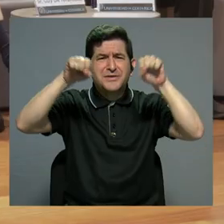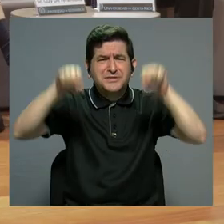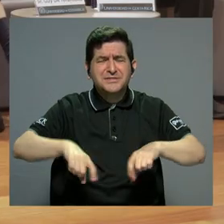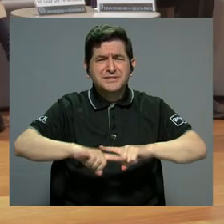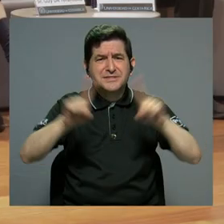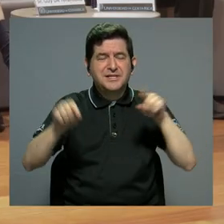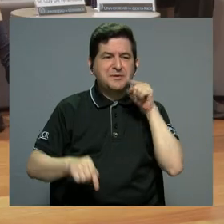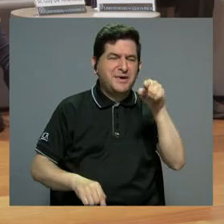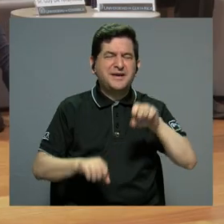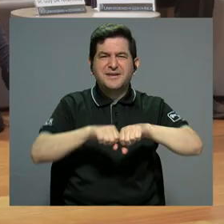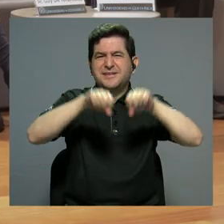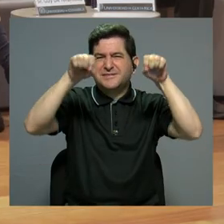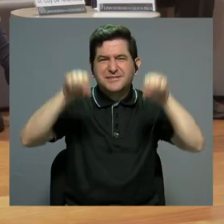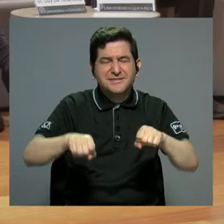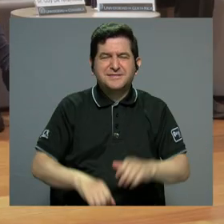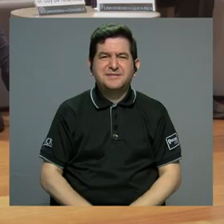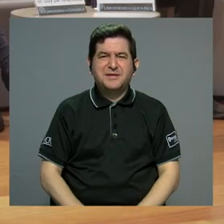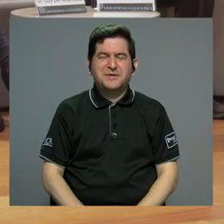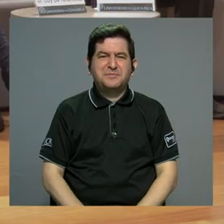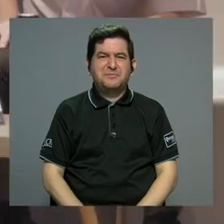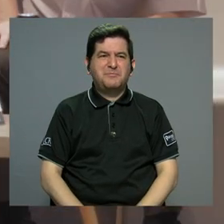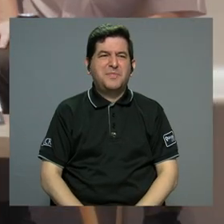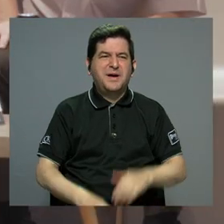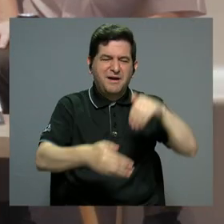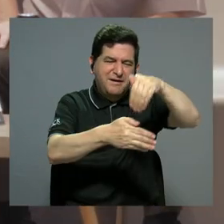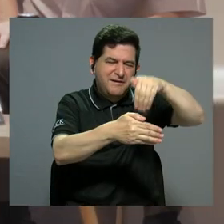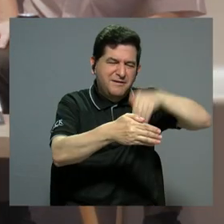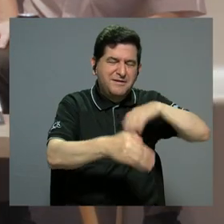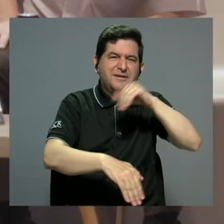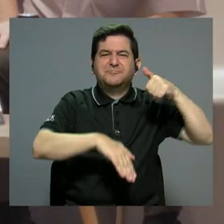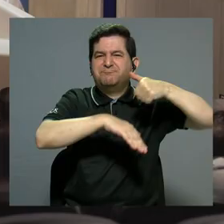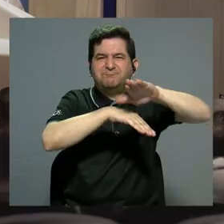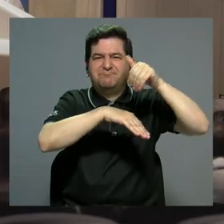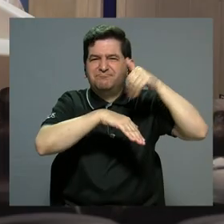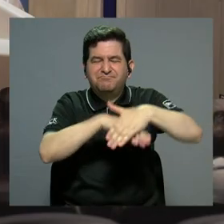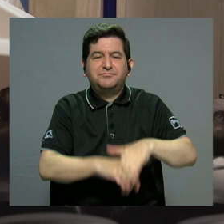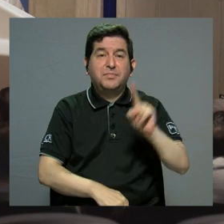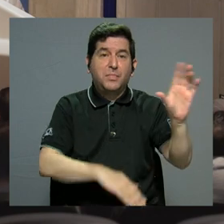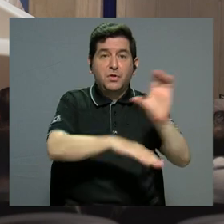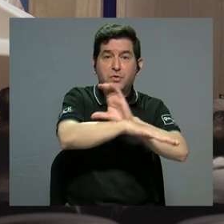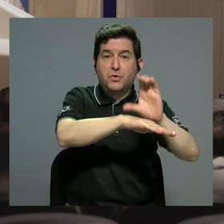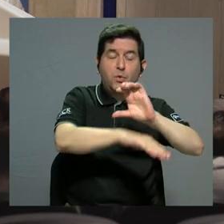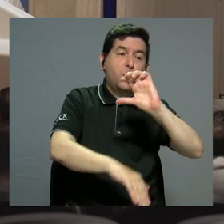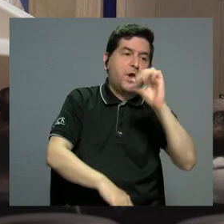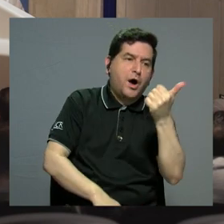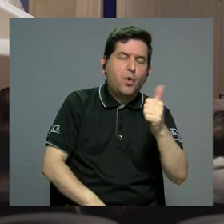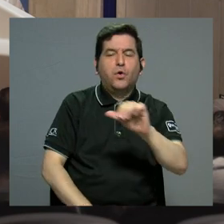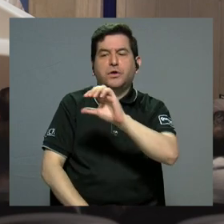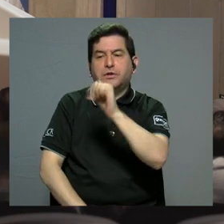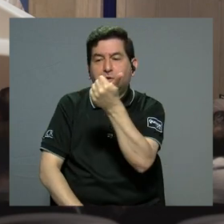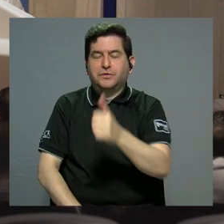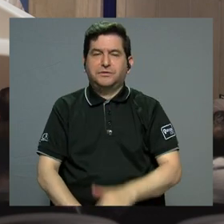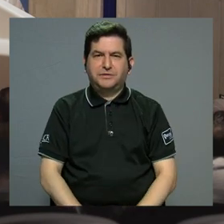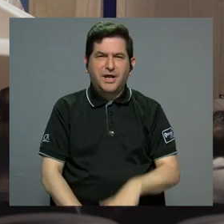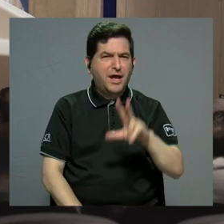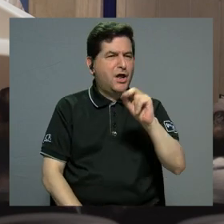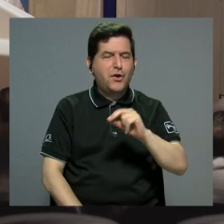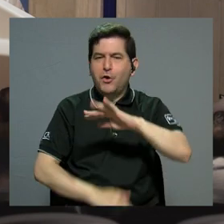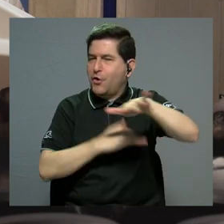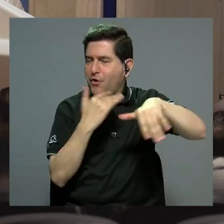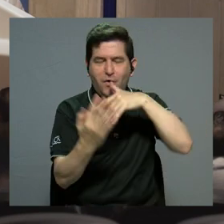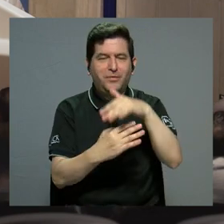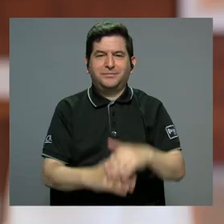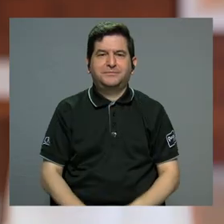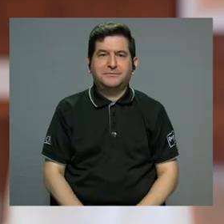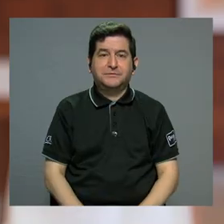Bitnet básicamente era un sistema que se conoce como almacenamiento y envío. Era de una computadora a la otra, a la otra. No era algo